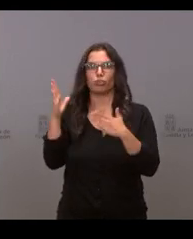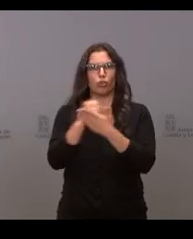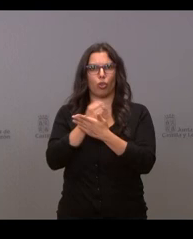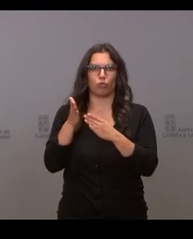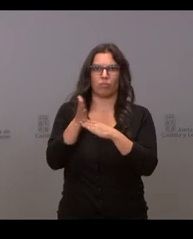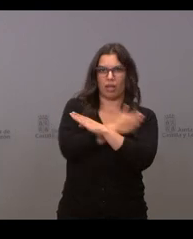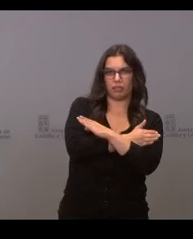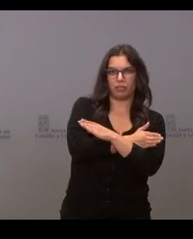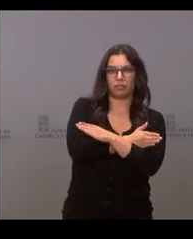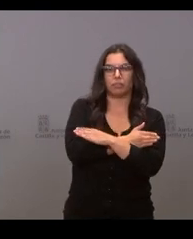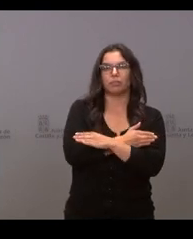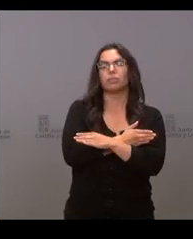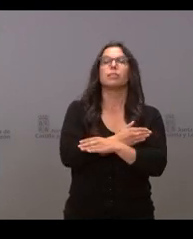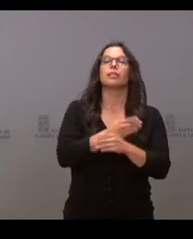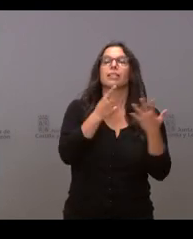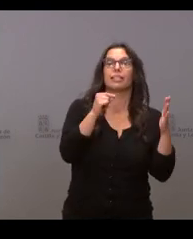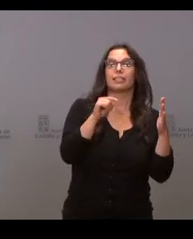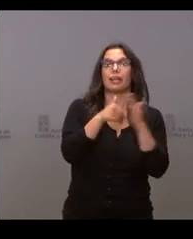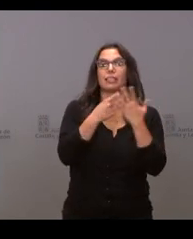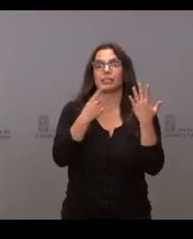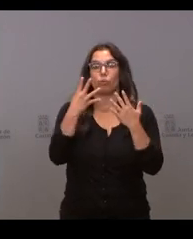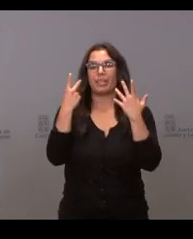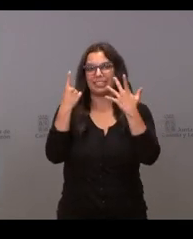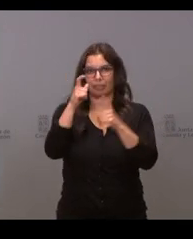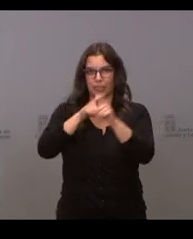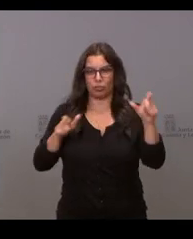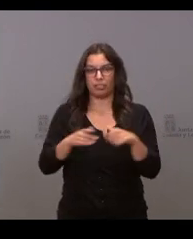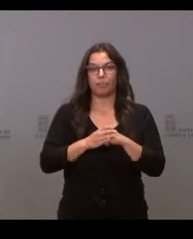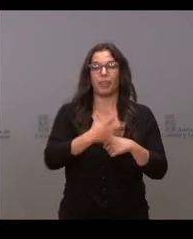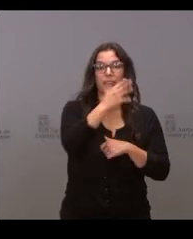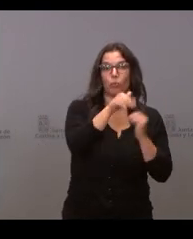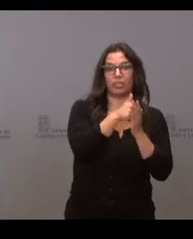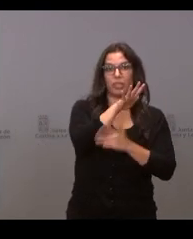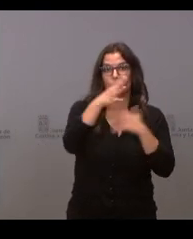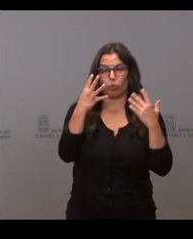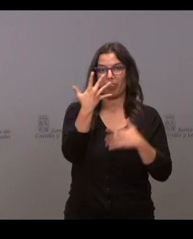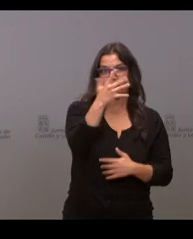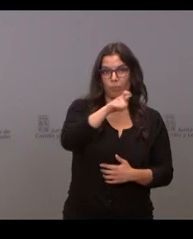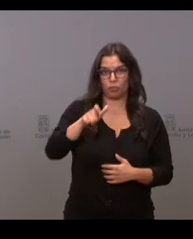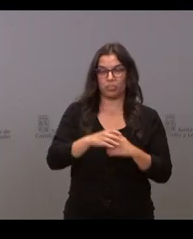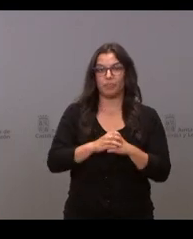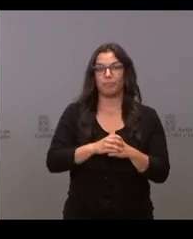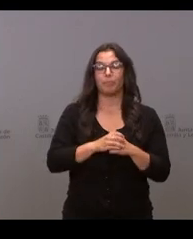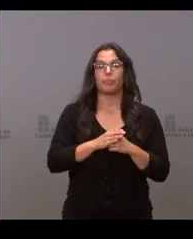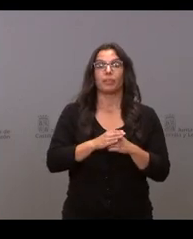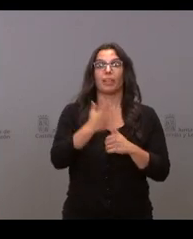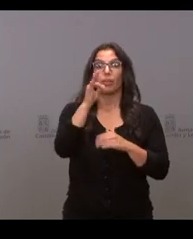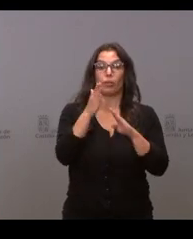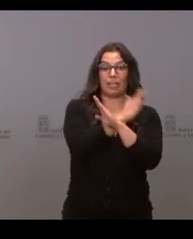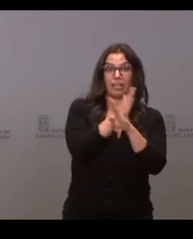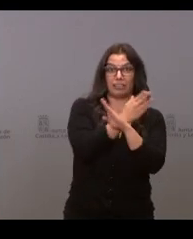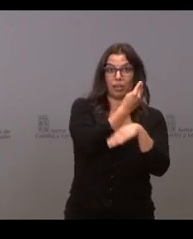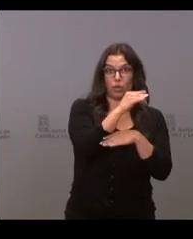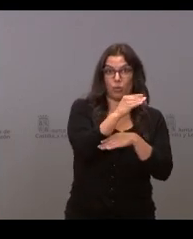tramo 60 a 69, 5, perdón, 5 del tramo 50 a 59 y 8 por debajo de los 50 años,